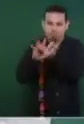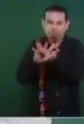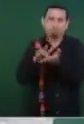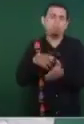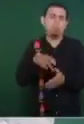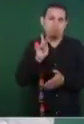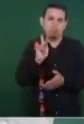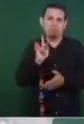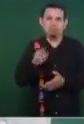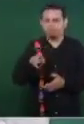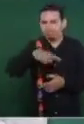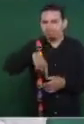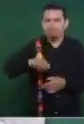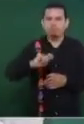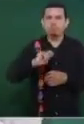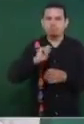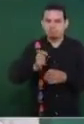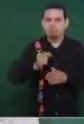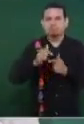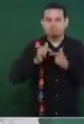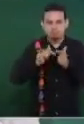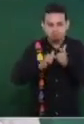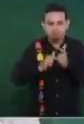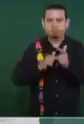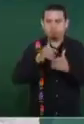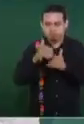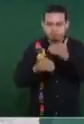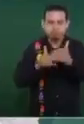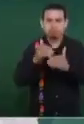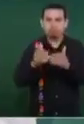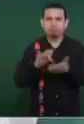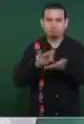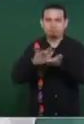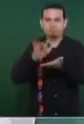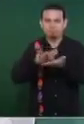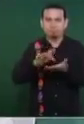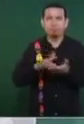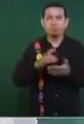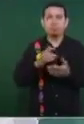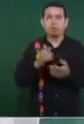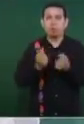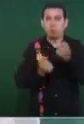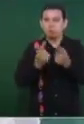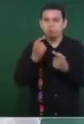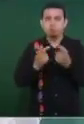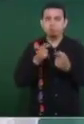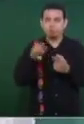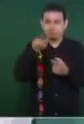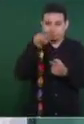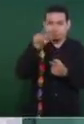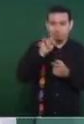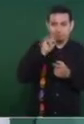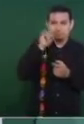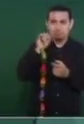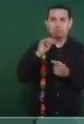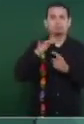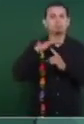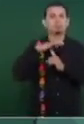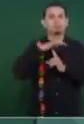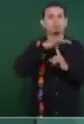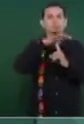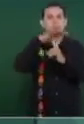visitando esas comunidades en helicóptero, está una flotilla